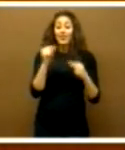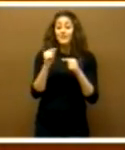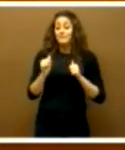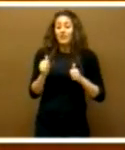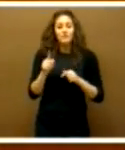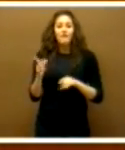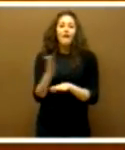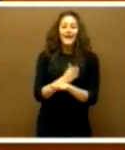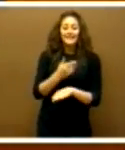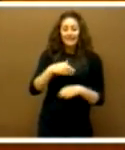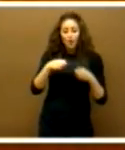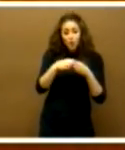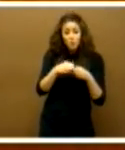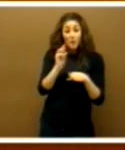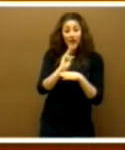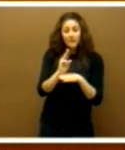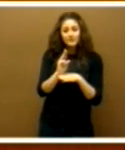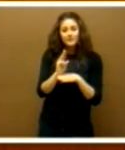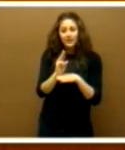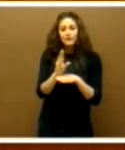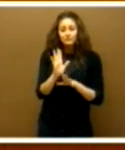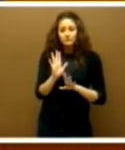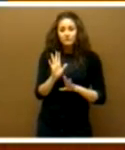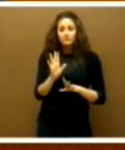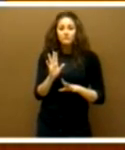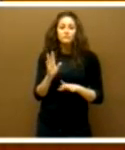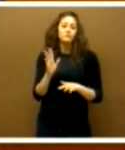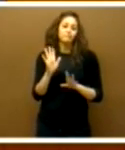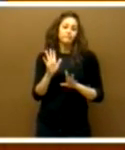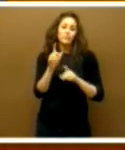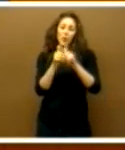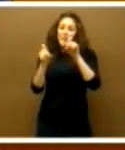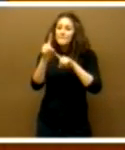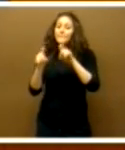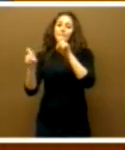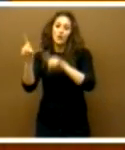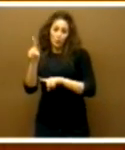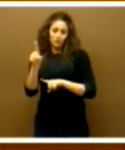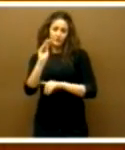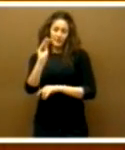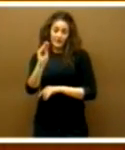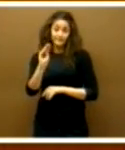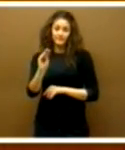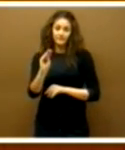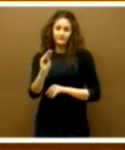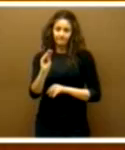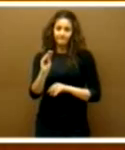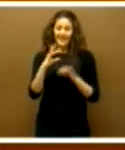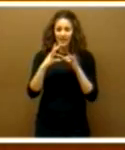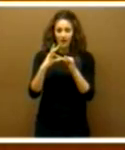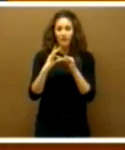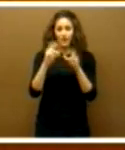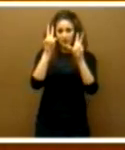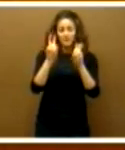este grupo parlamentario le plantee una serie de preguntas al respecto.